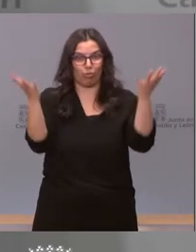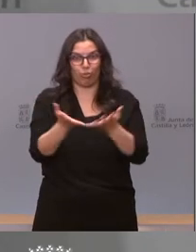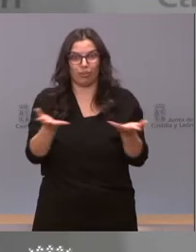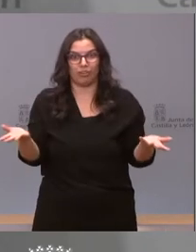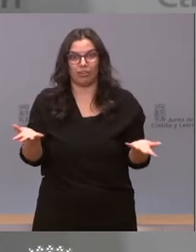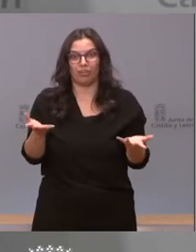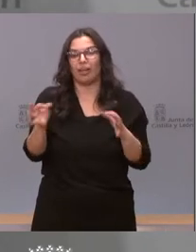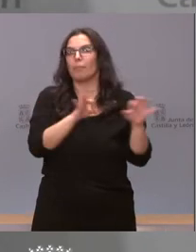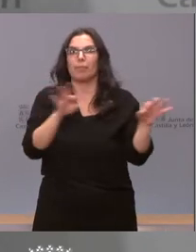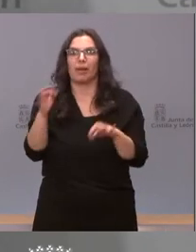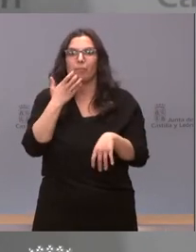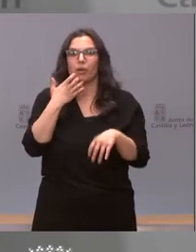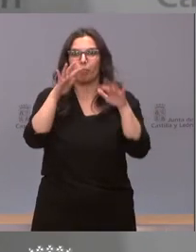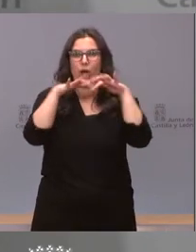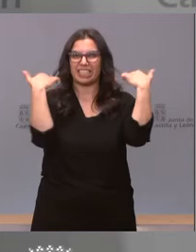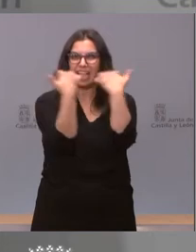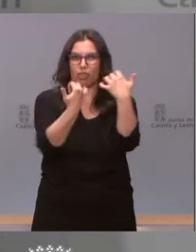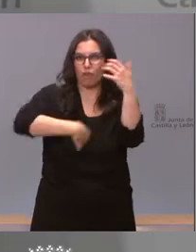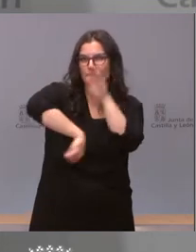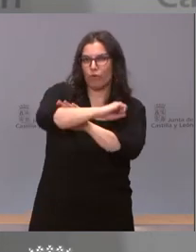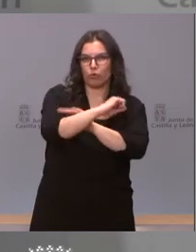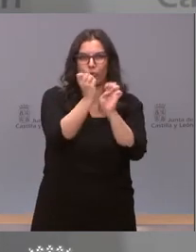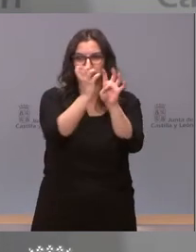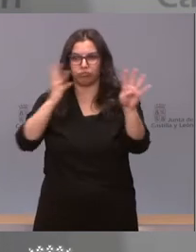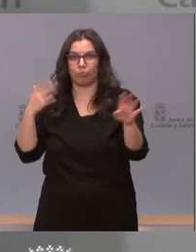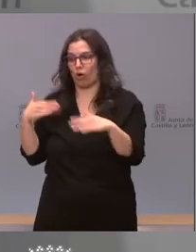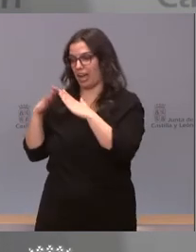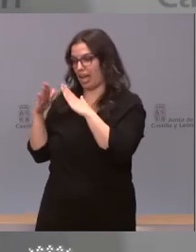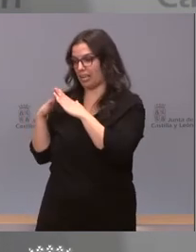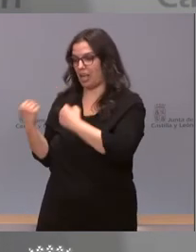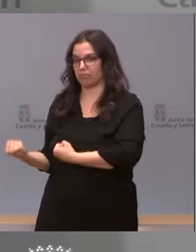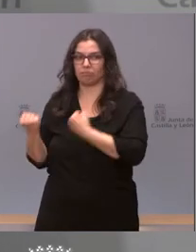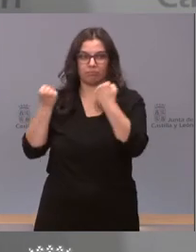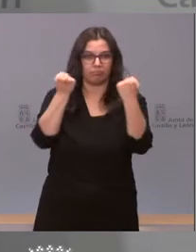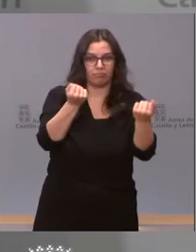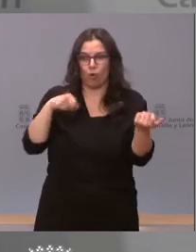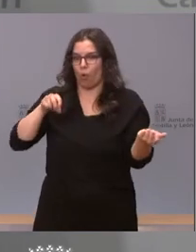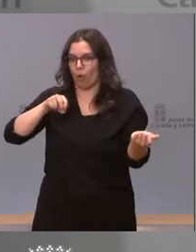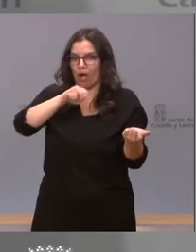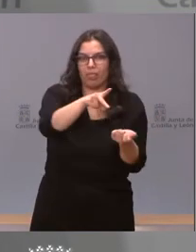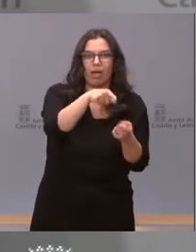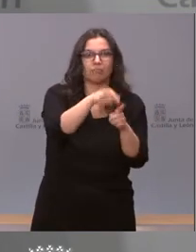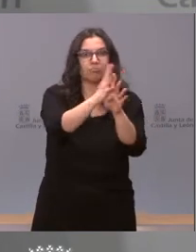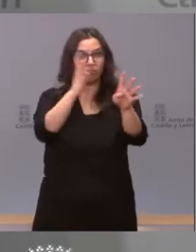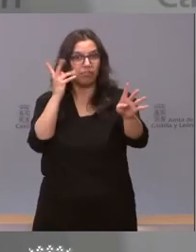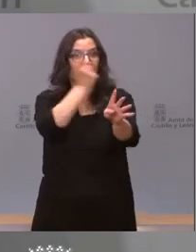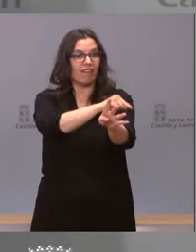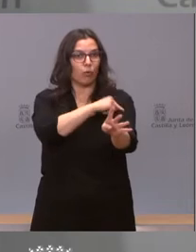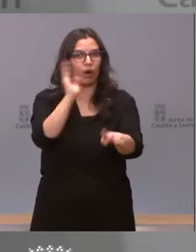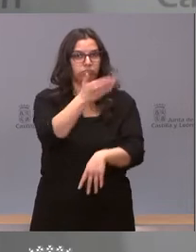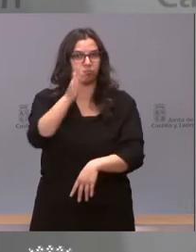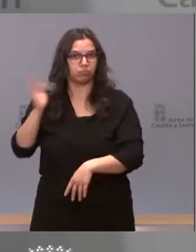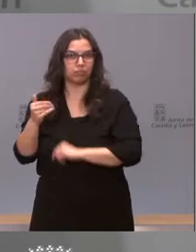estadios, en grandes centros, pues la gente va de su casa a esos sitios, va en coche, va tal, y se vacuna y se hace lo más rápido posible.